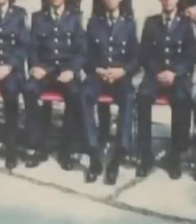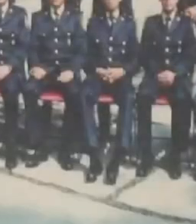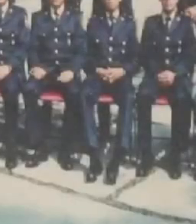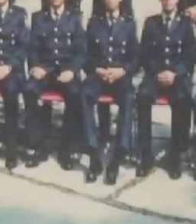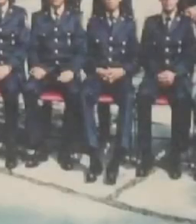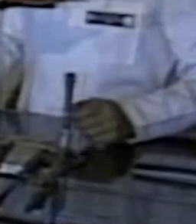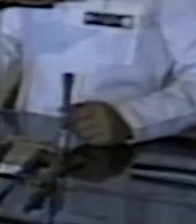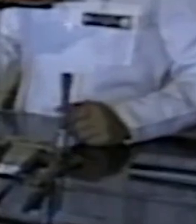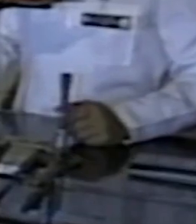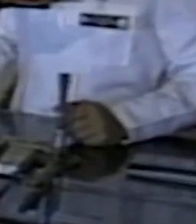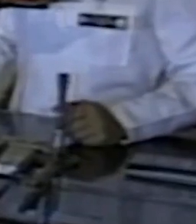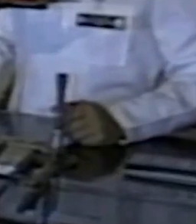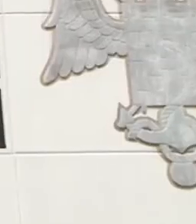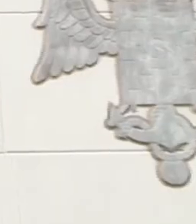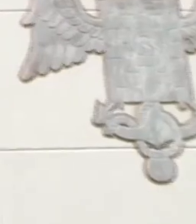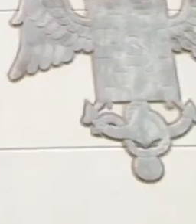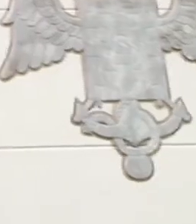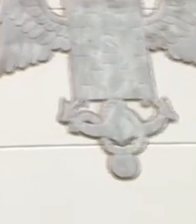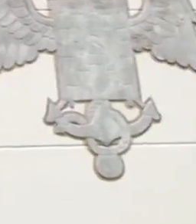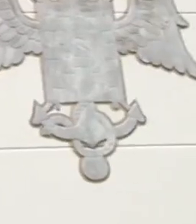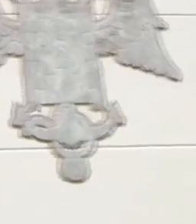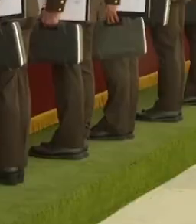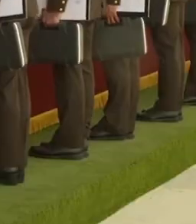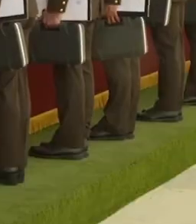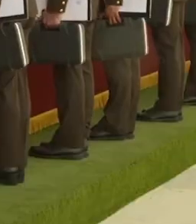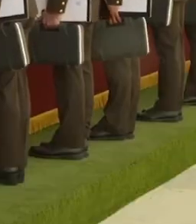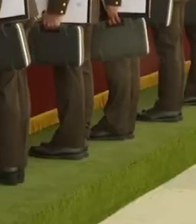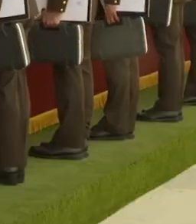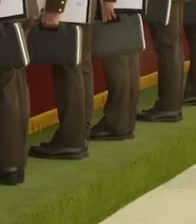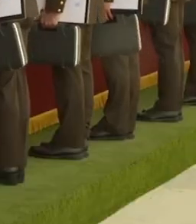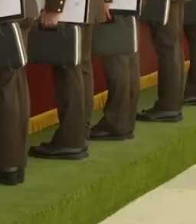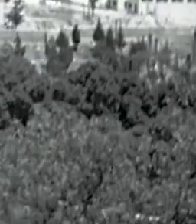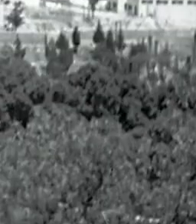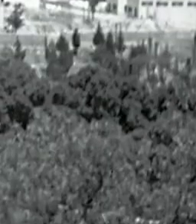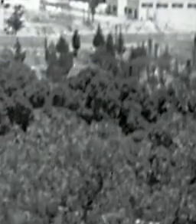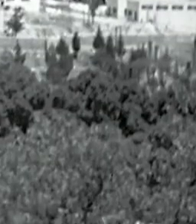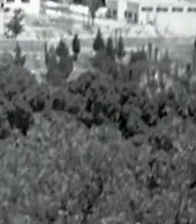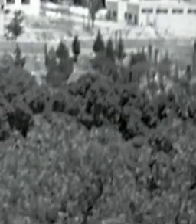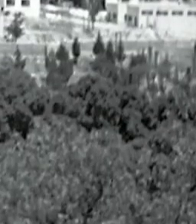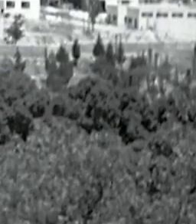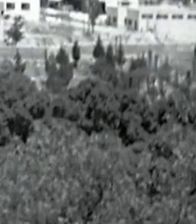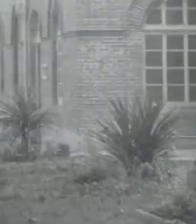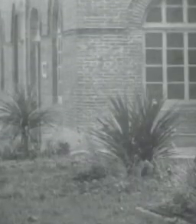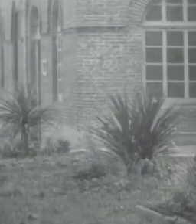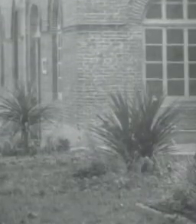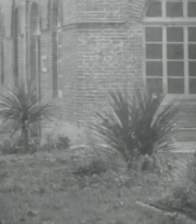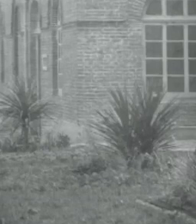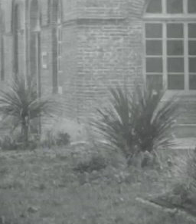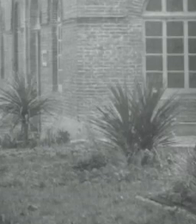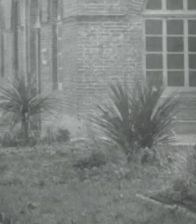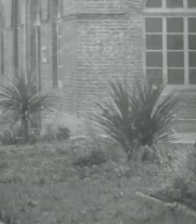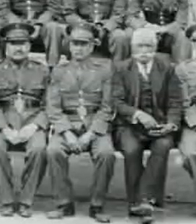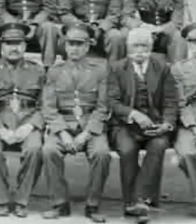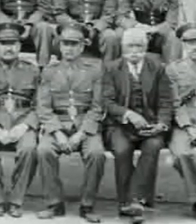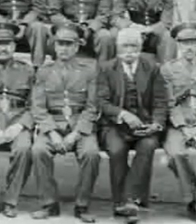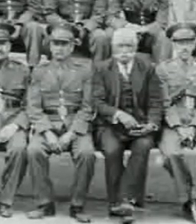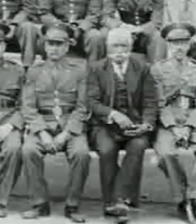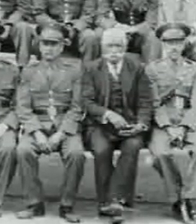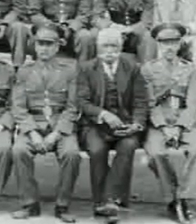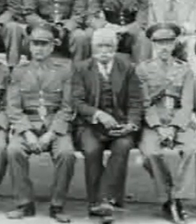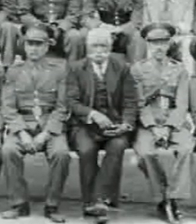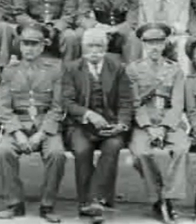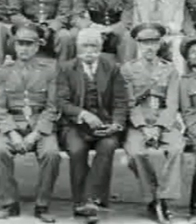de la cual han egresado 807 ingenieros industriales. El predio de Santa Fe se consideró desde entonces